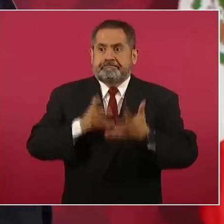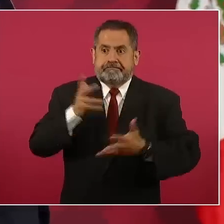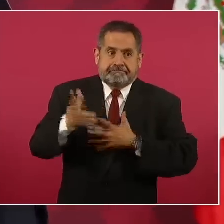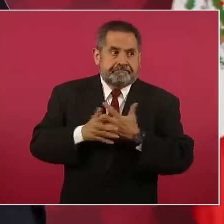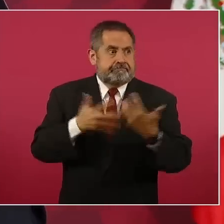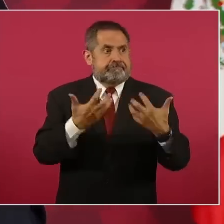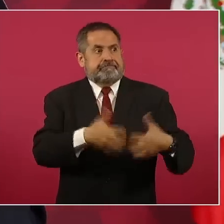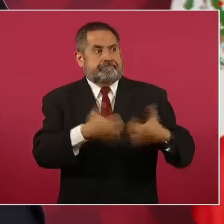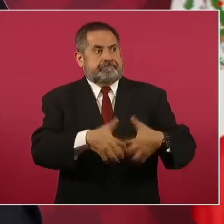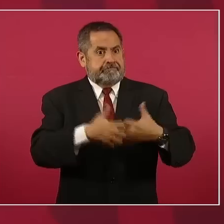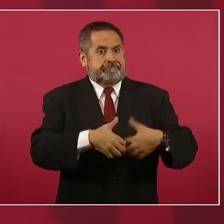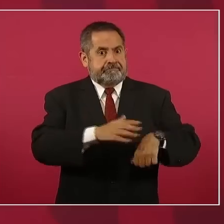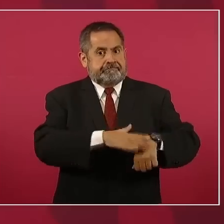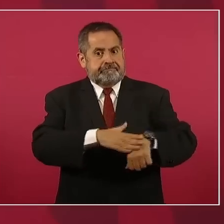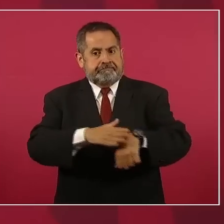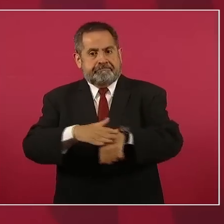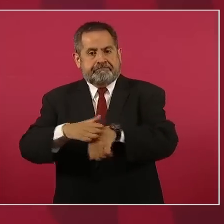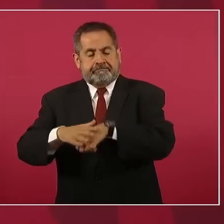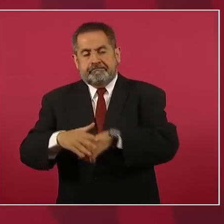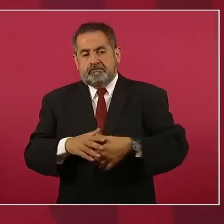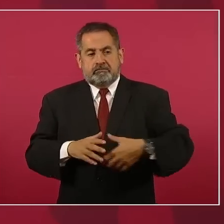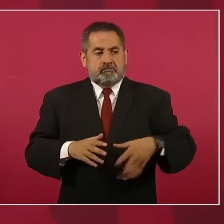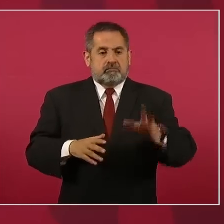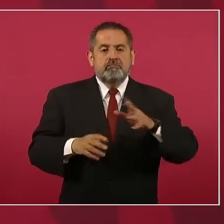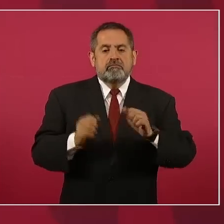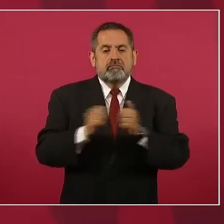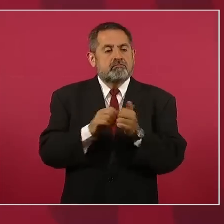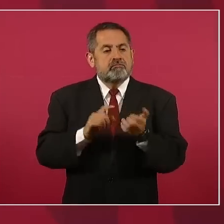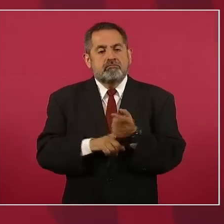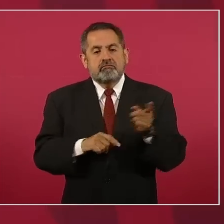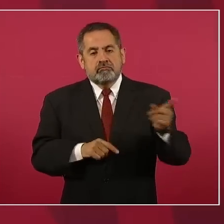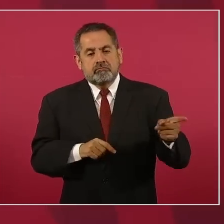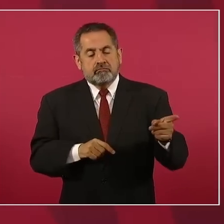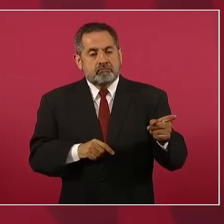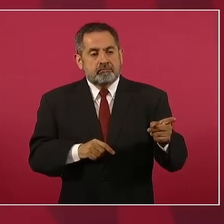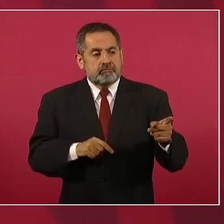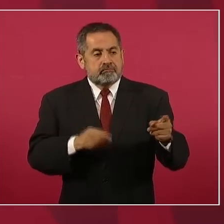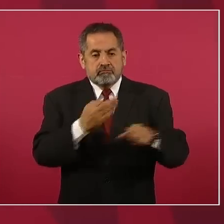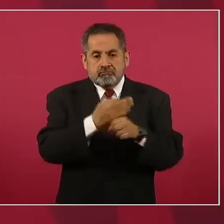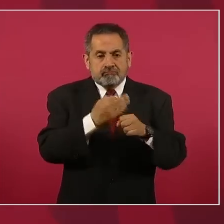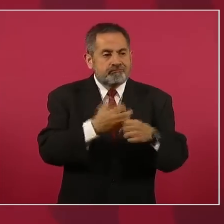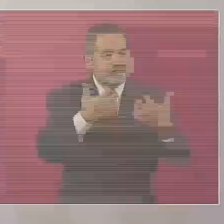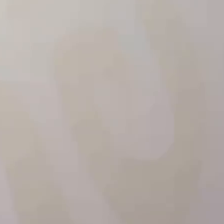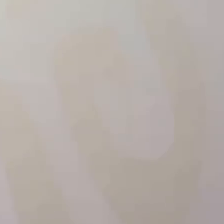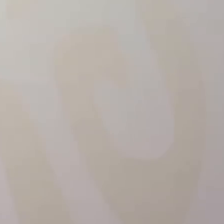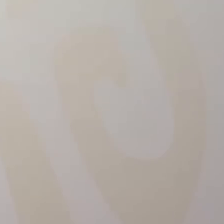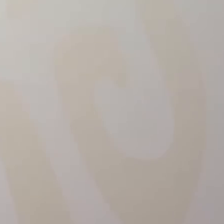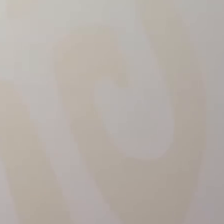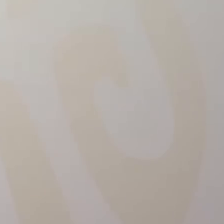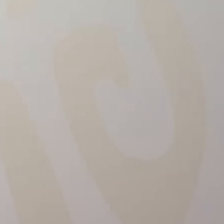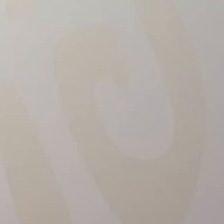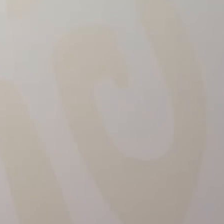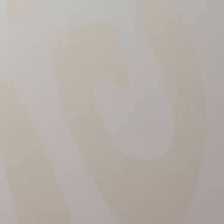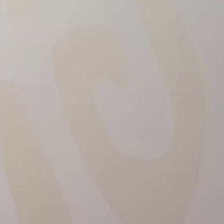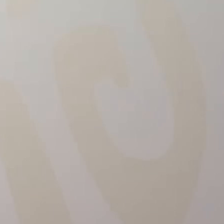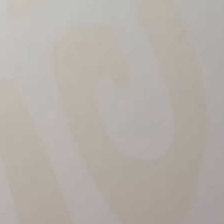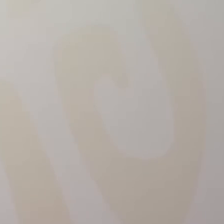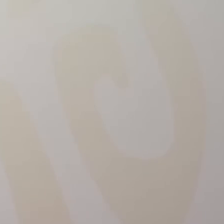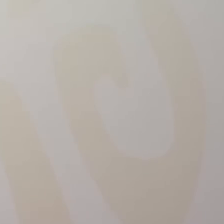con poca capacidad productiva